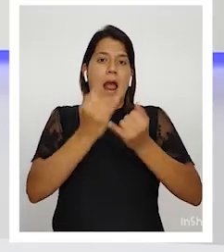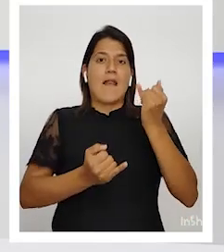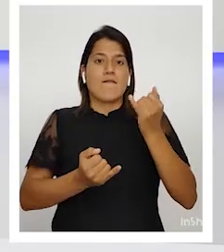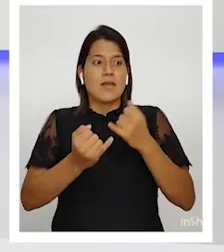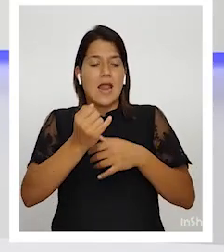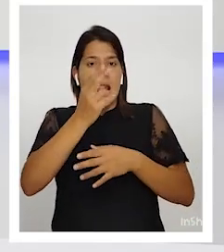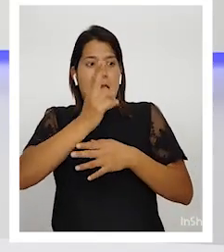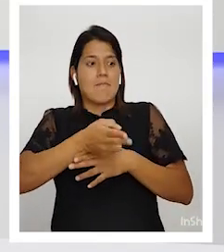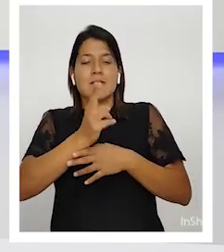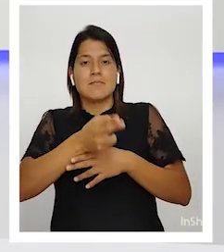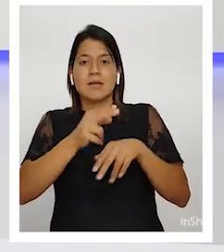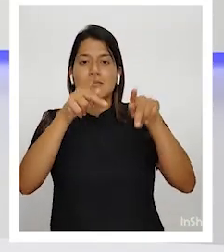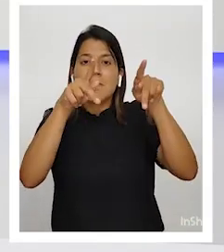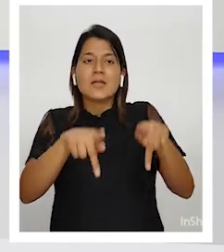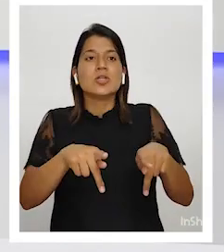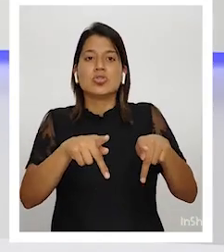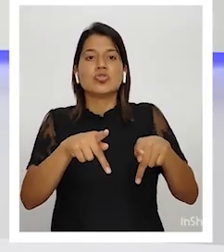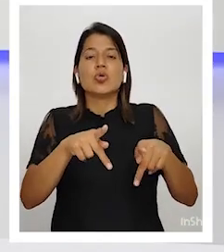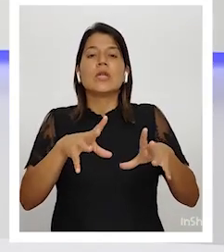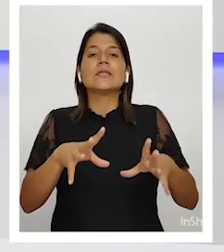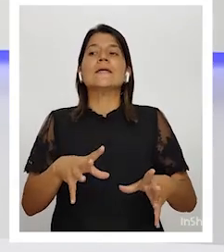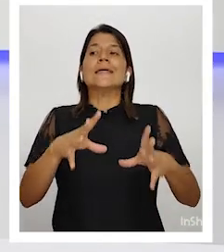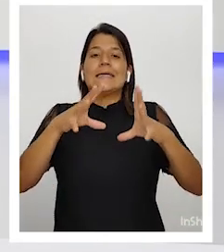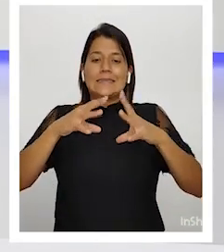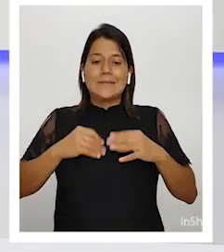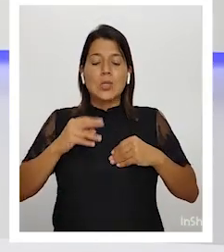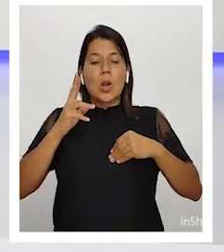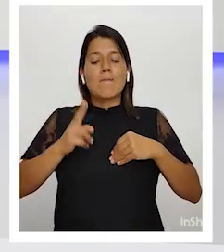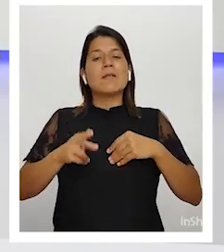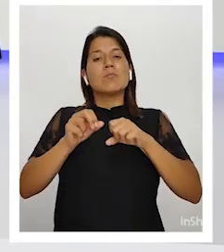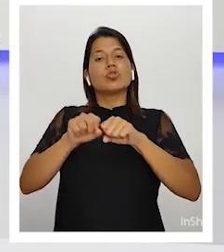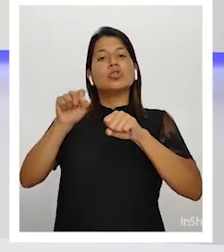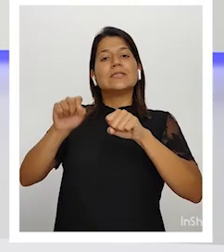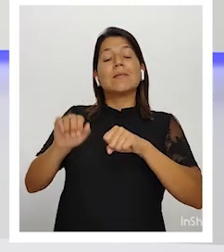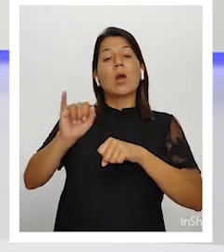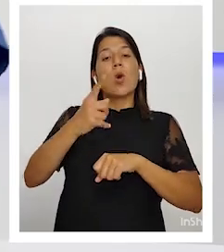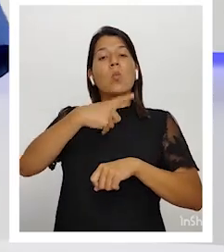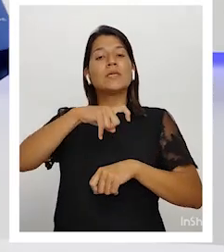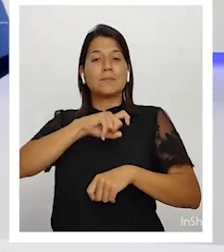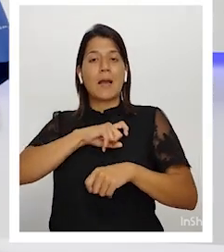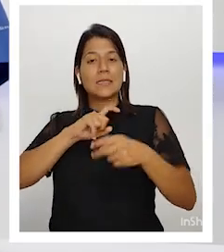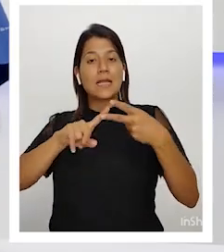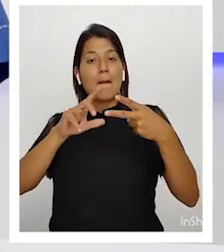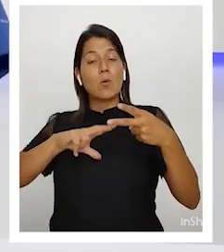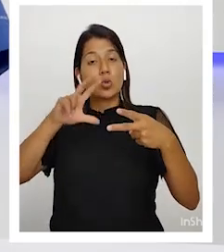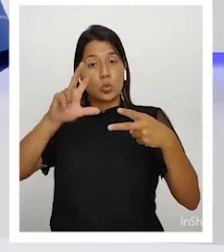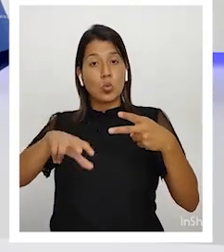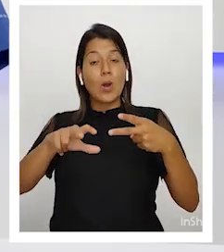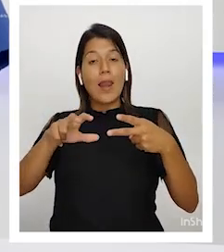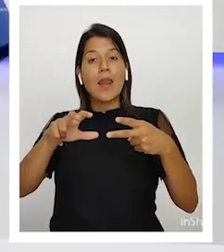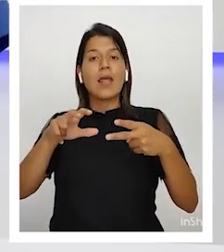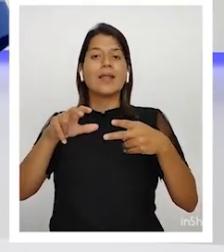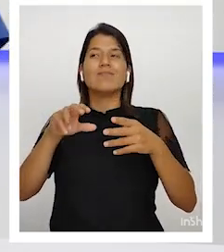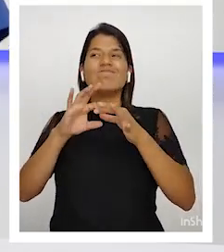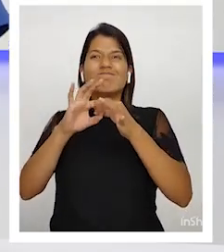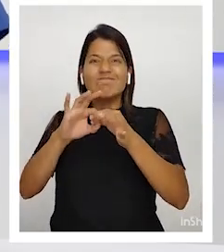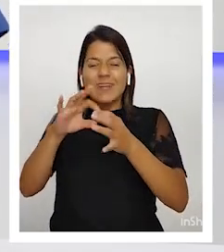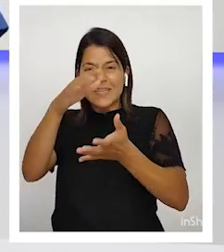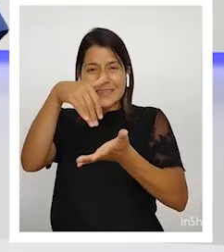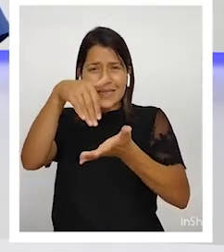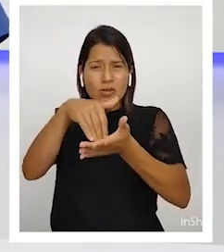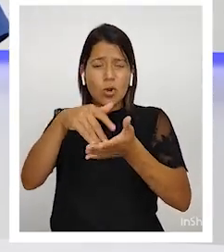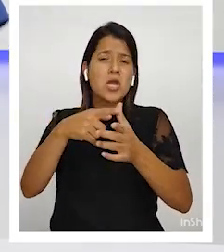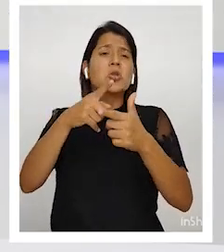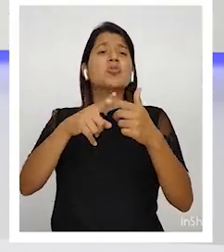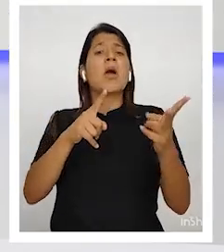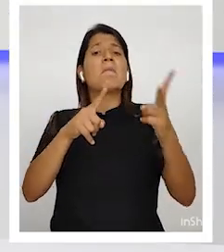centralista de España y de Portugal y la aplicaron en nuestro continente. Entonces los pesos